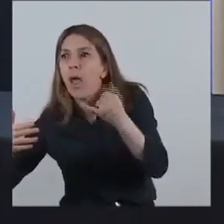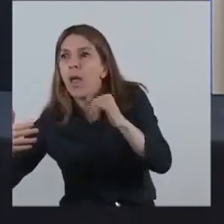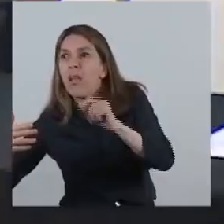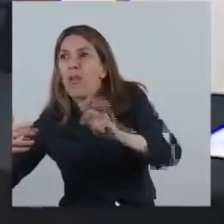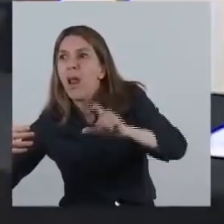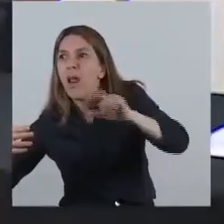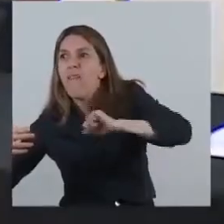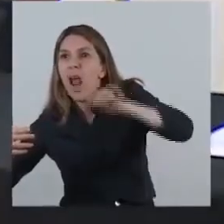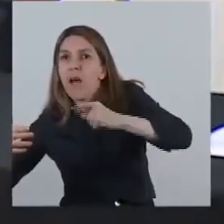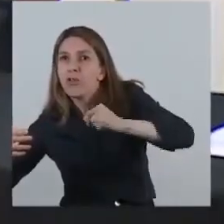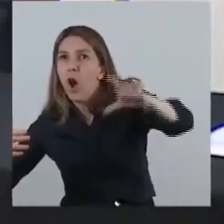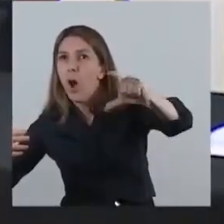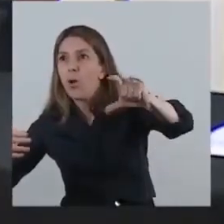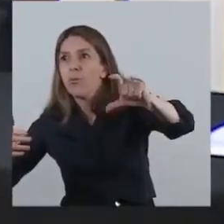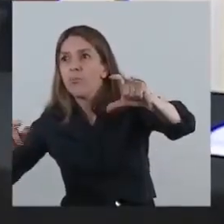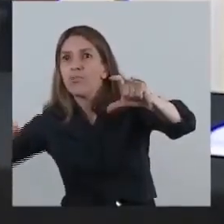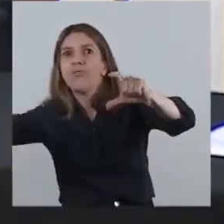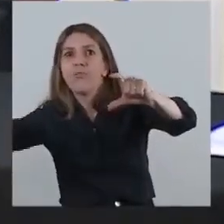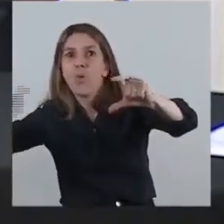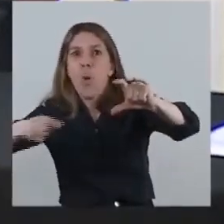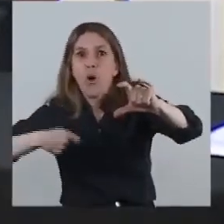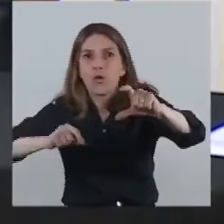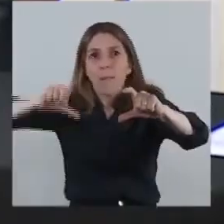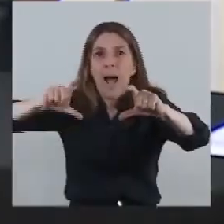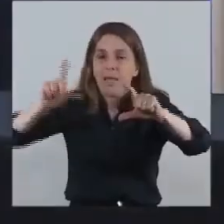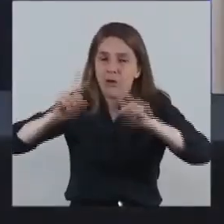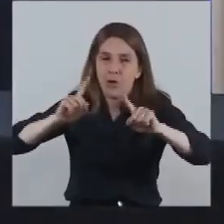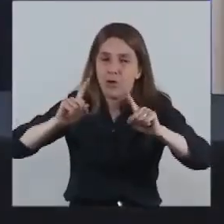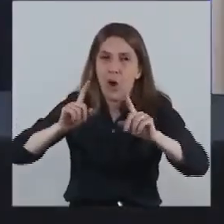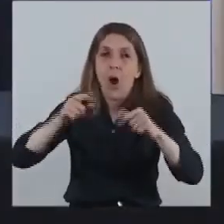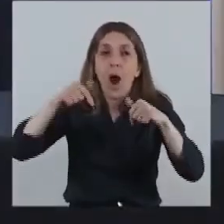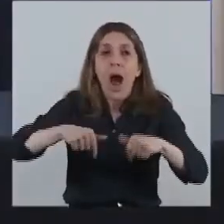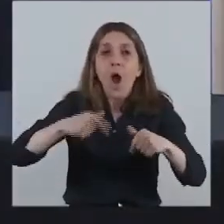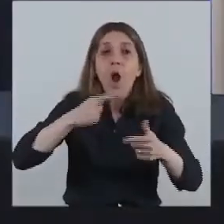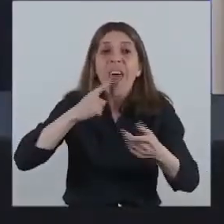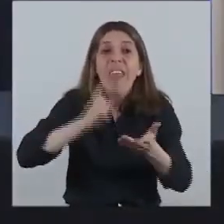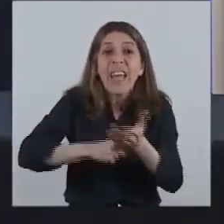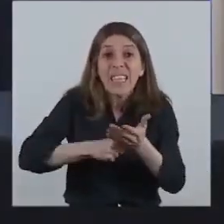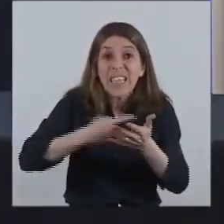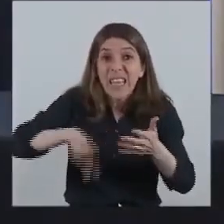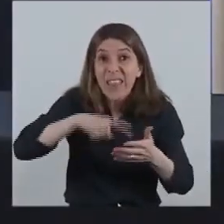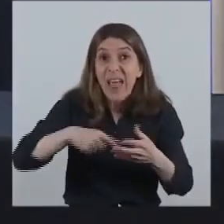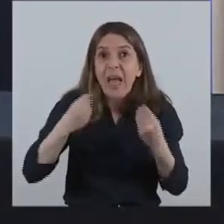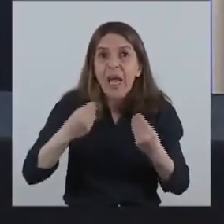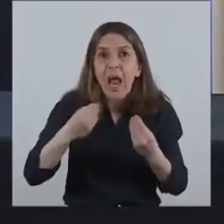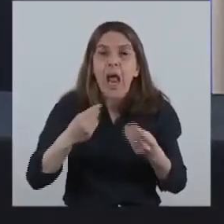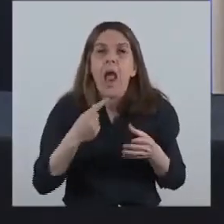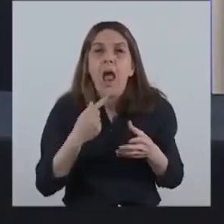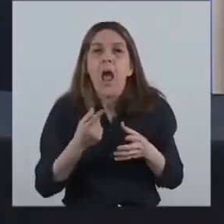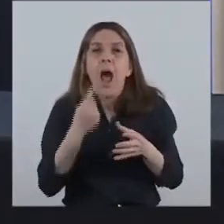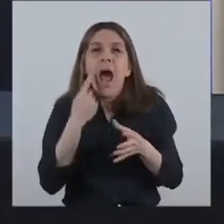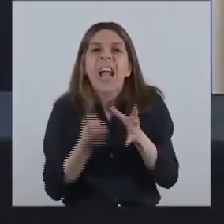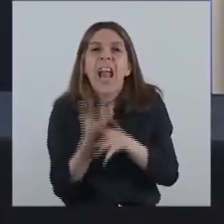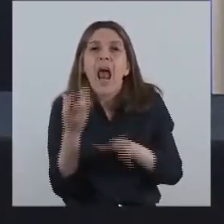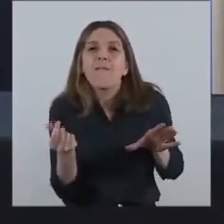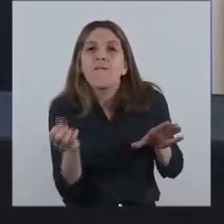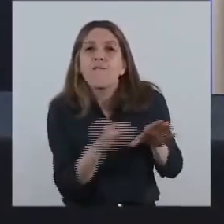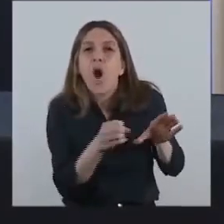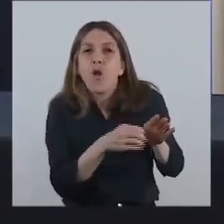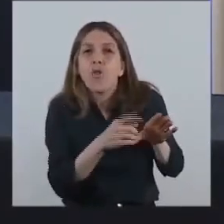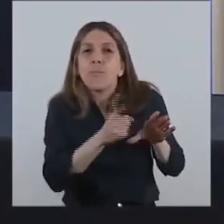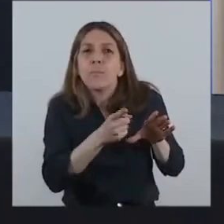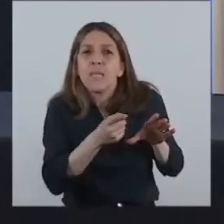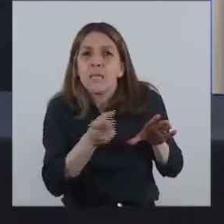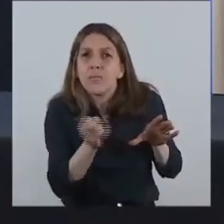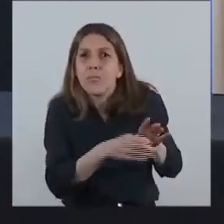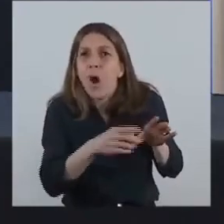establecer un crecimiento del crédito hipotecario. Lo que se está haciendo con esta medida es generar un fondo que es autosustentable, que se